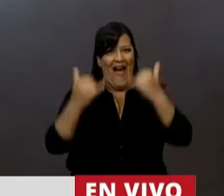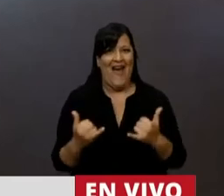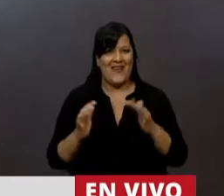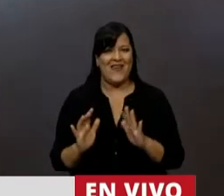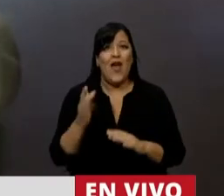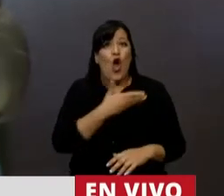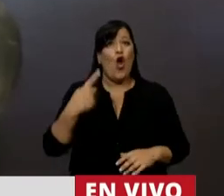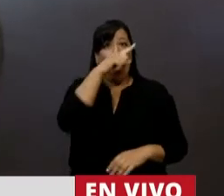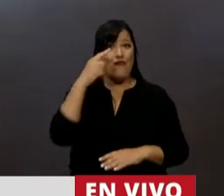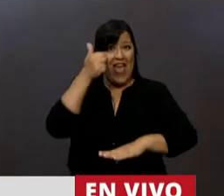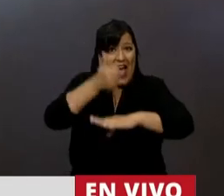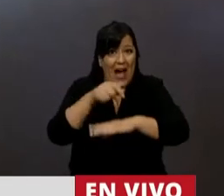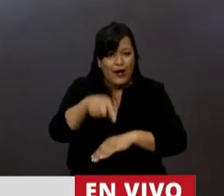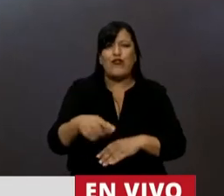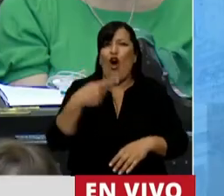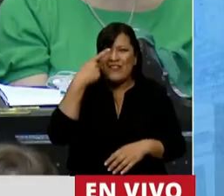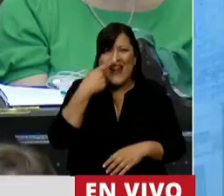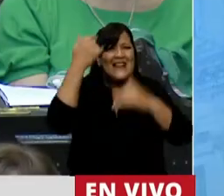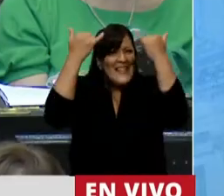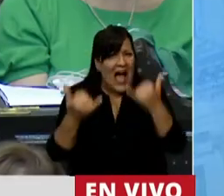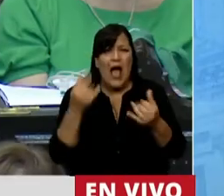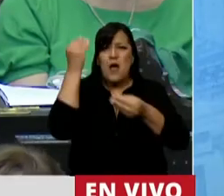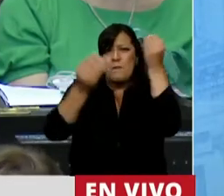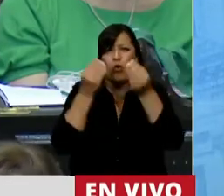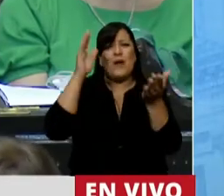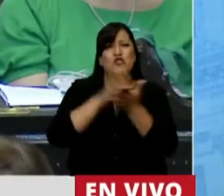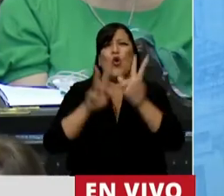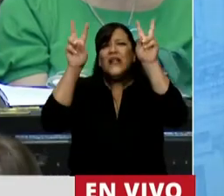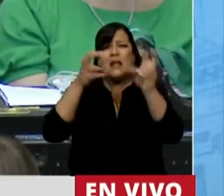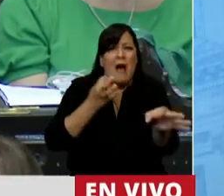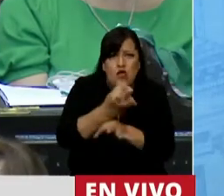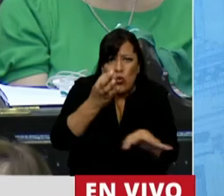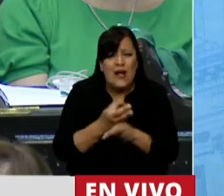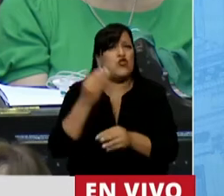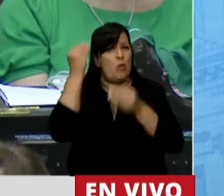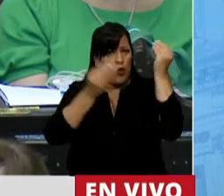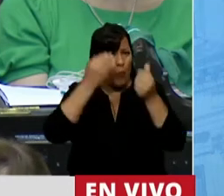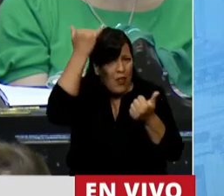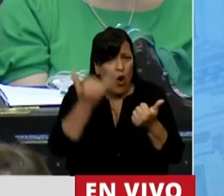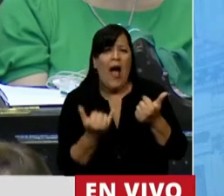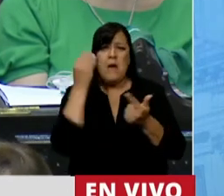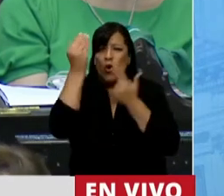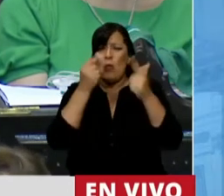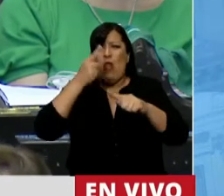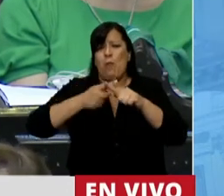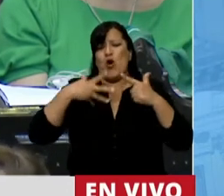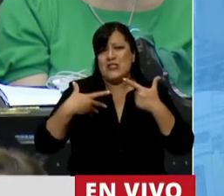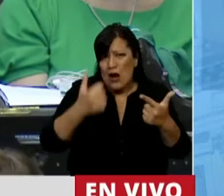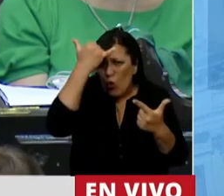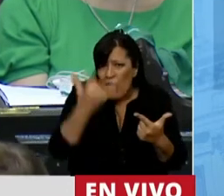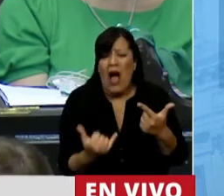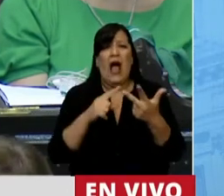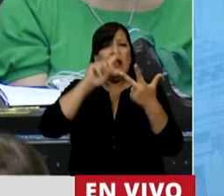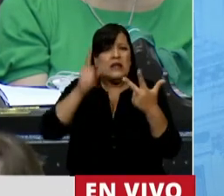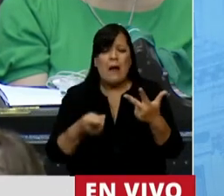Tenemos un gobierno que le interesa y le preocupa la educación, le preocupa la salud, le preocupa la